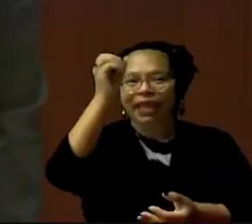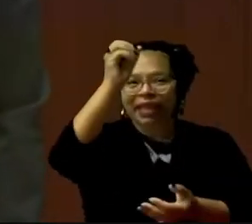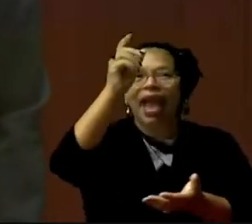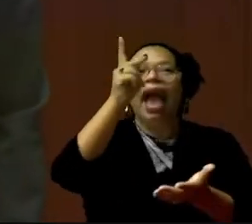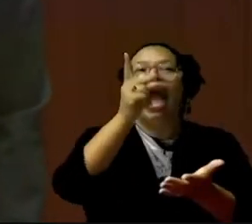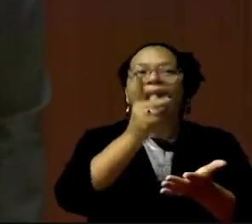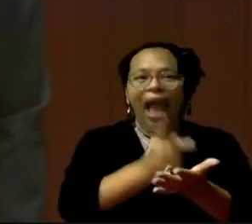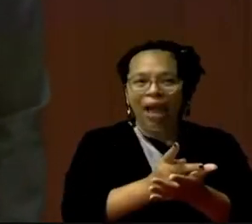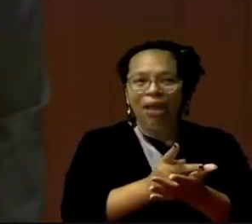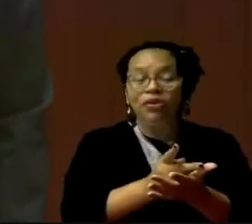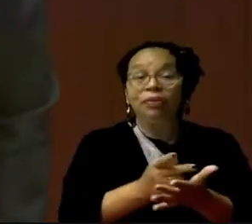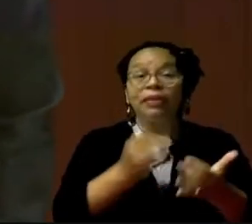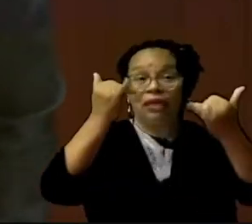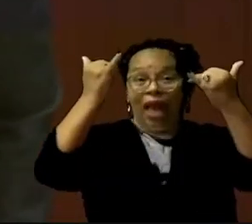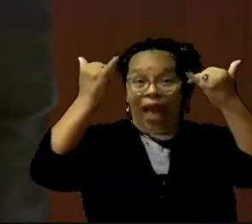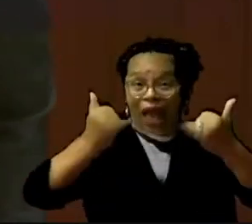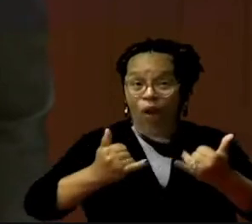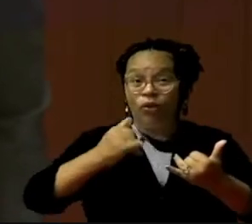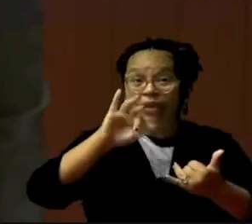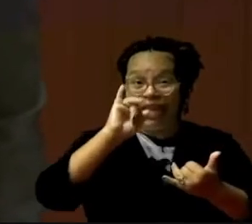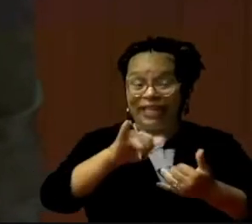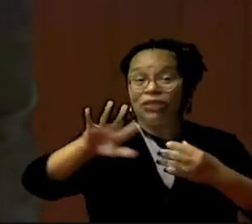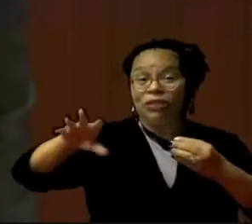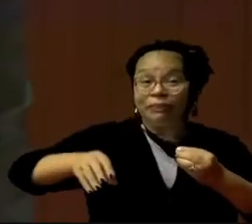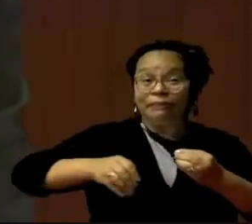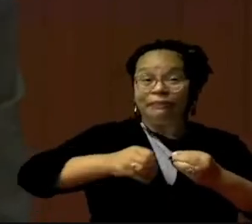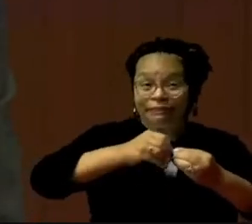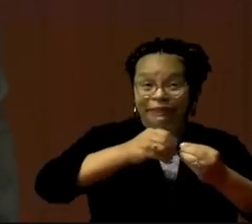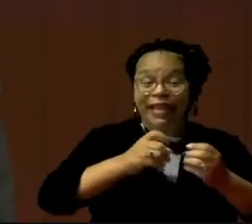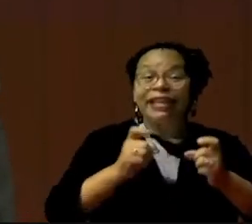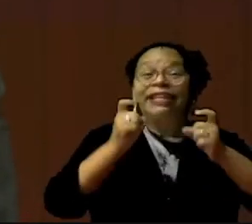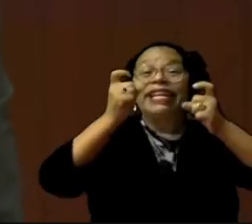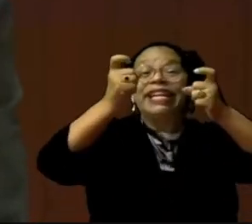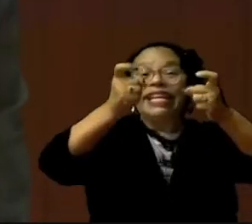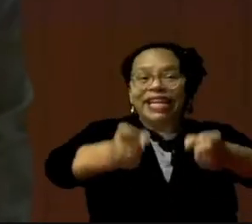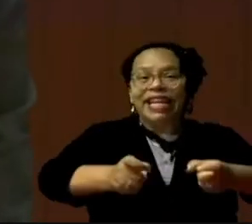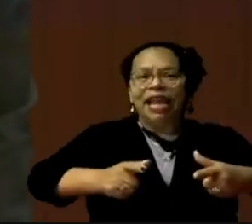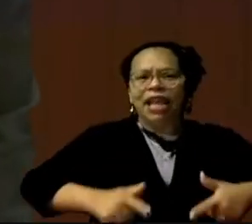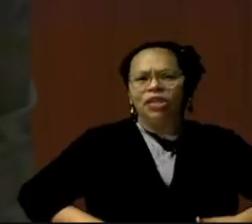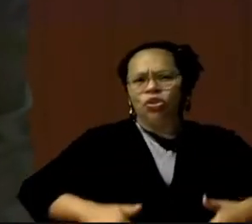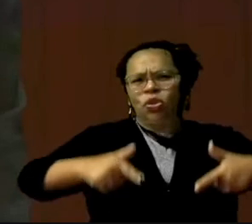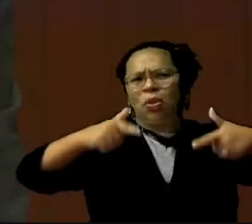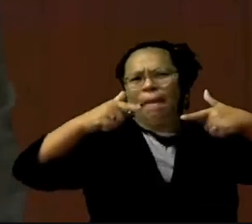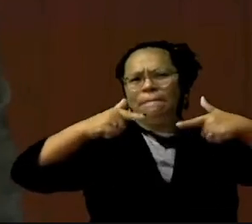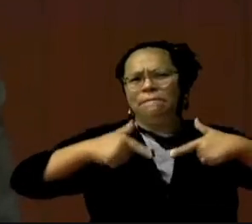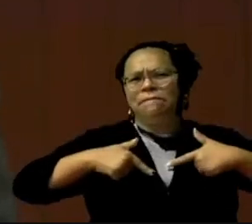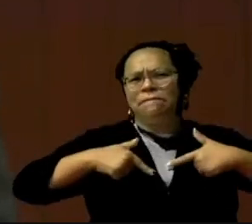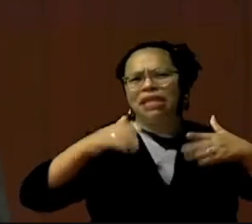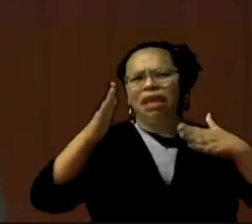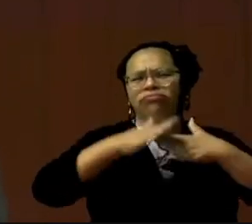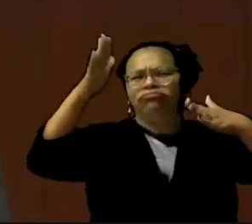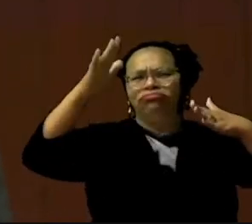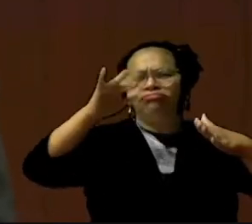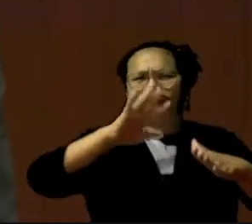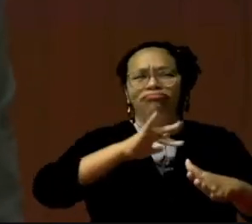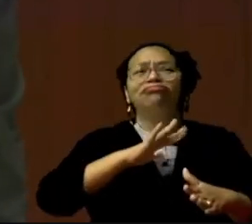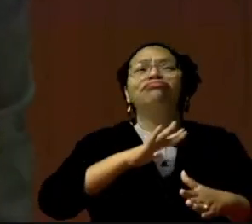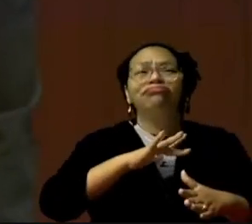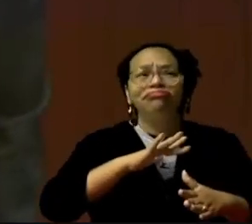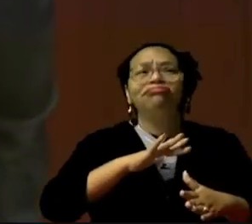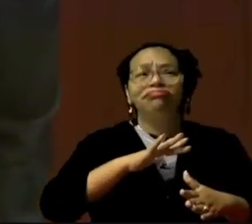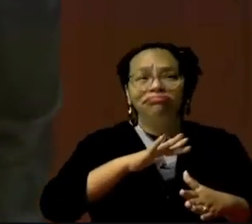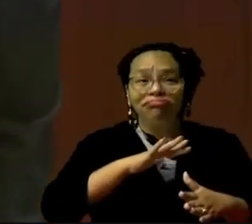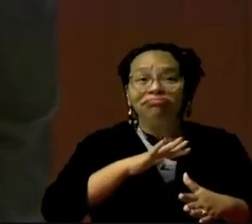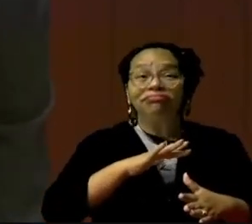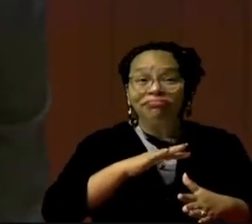Le estamos dando a este país calidad de vida. Este Congreso. Estos 191 diputados